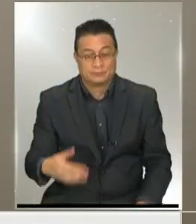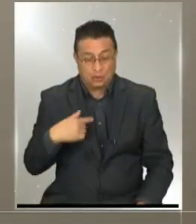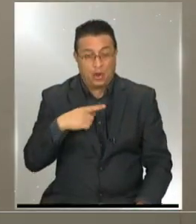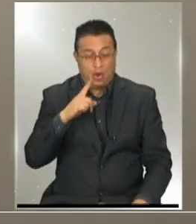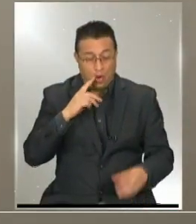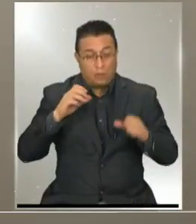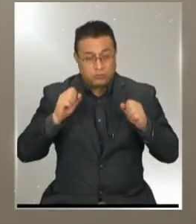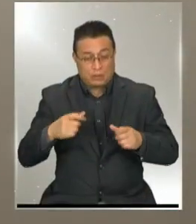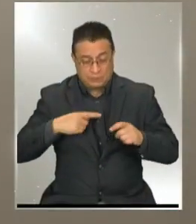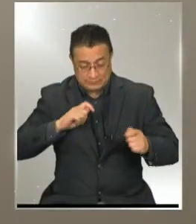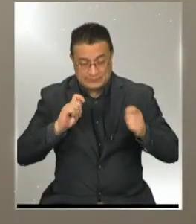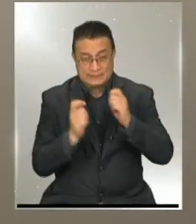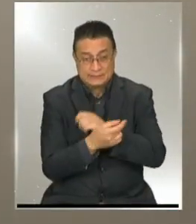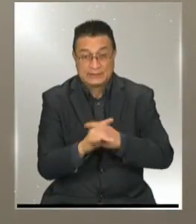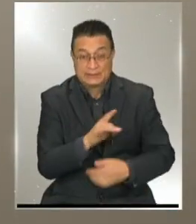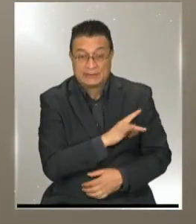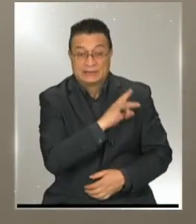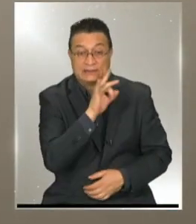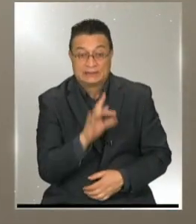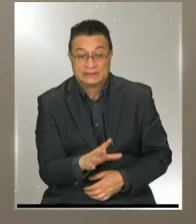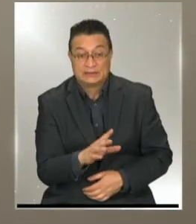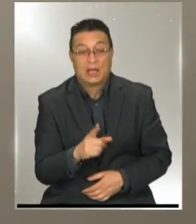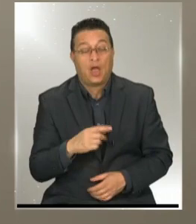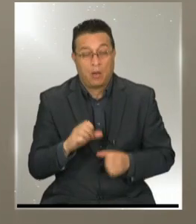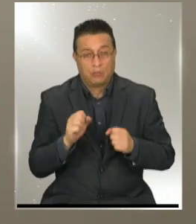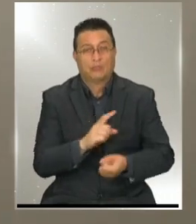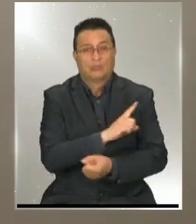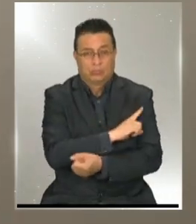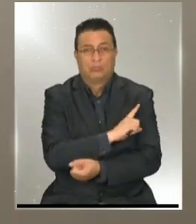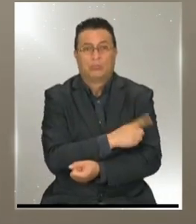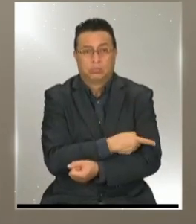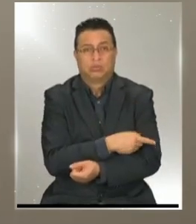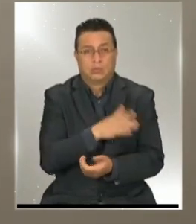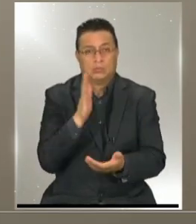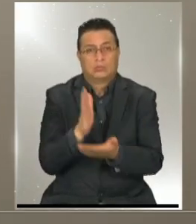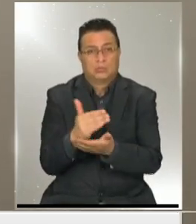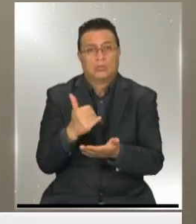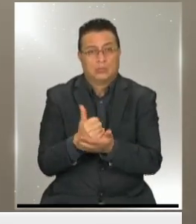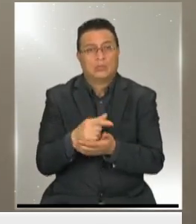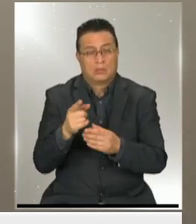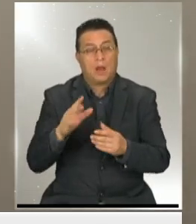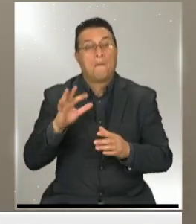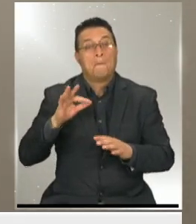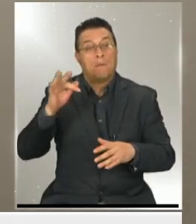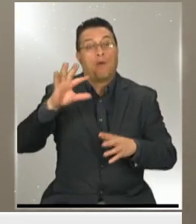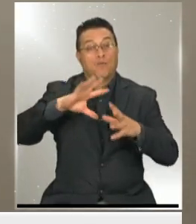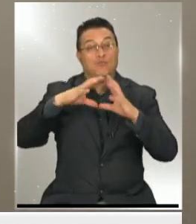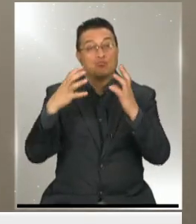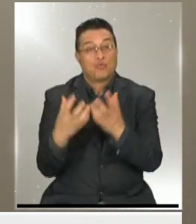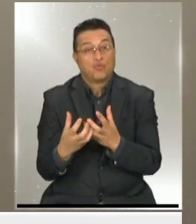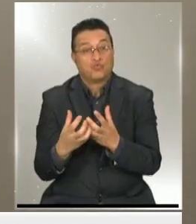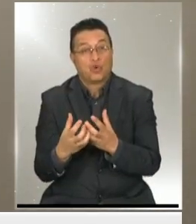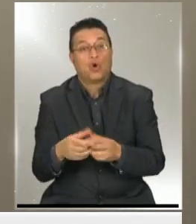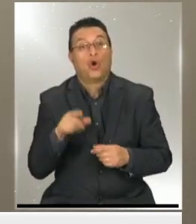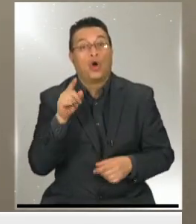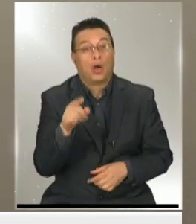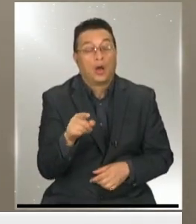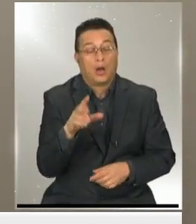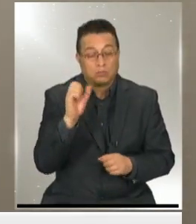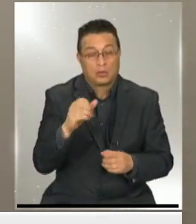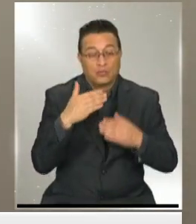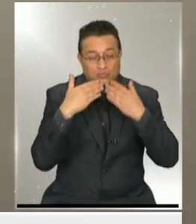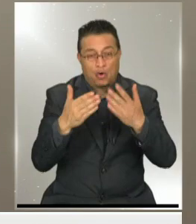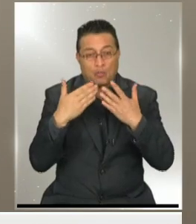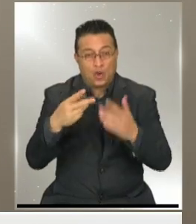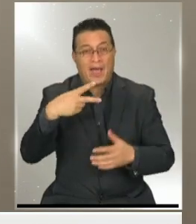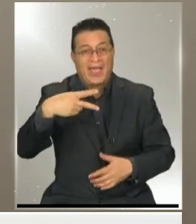posibilidad de transformar a Chile en un potencial estratégico para el planeta. Es decir, que desde Chile le podamos dar hidrógeno a